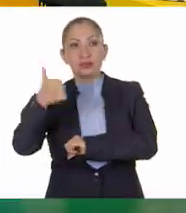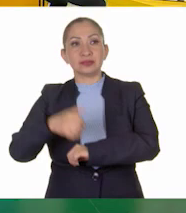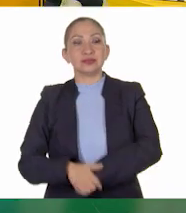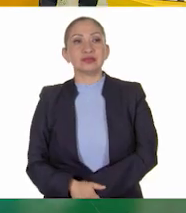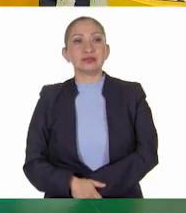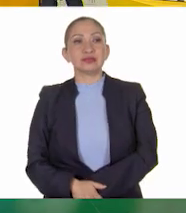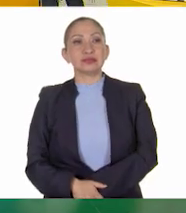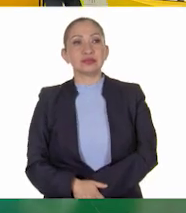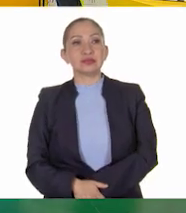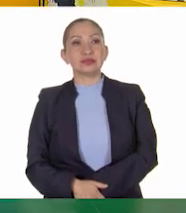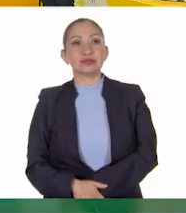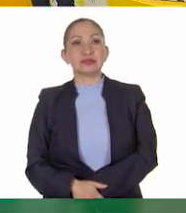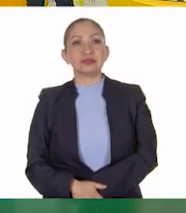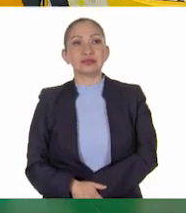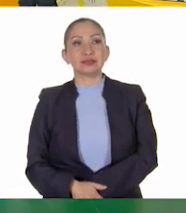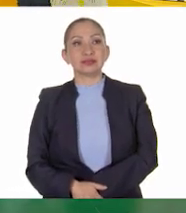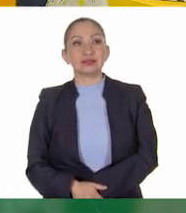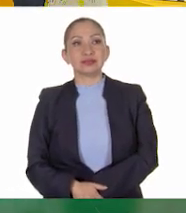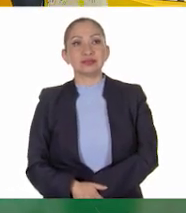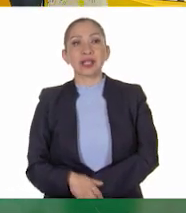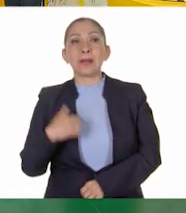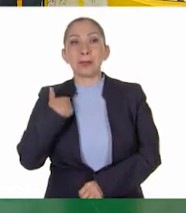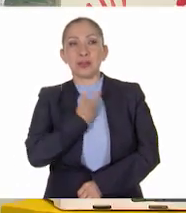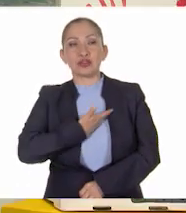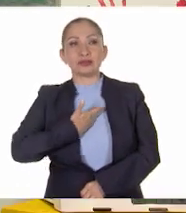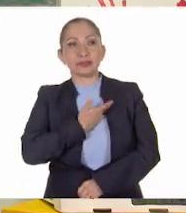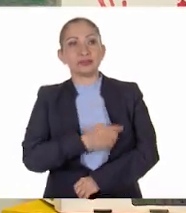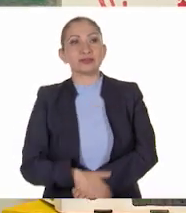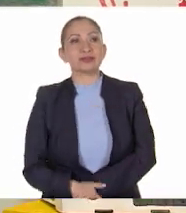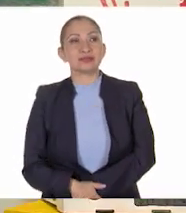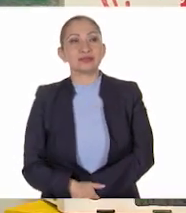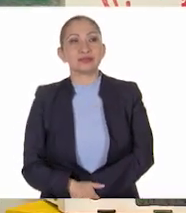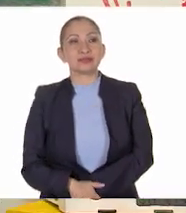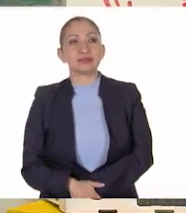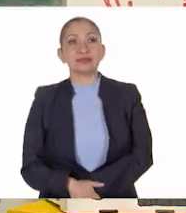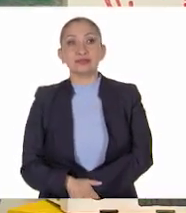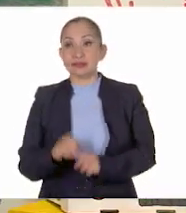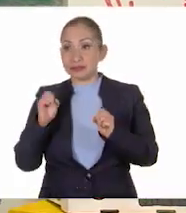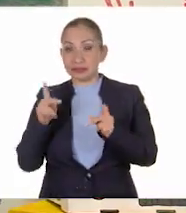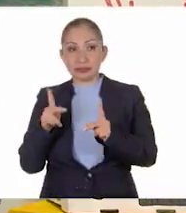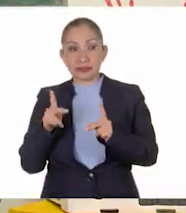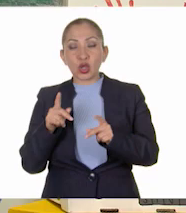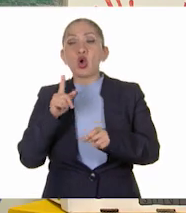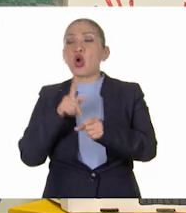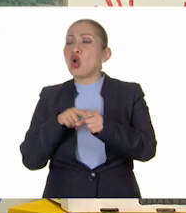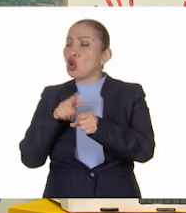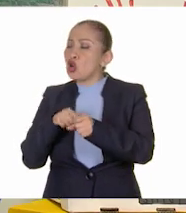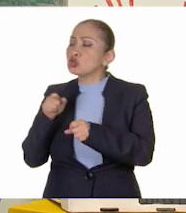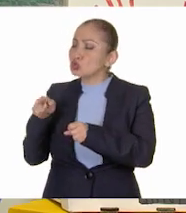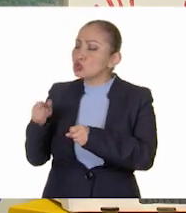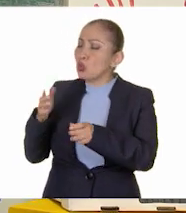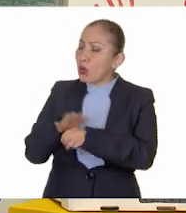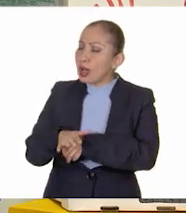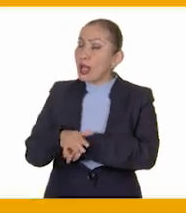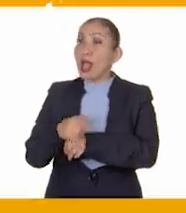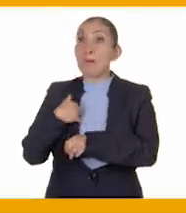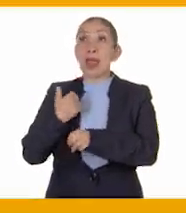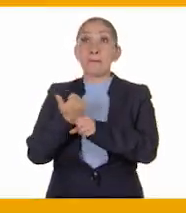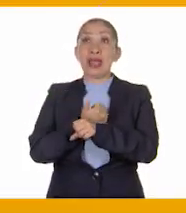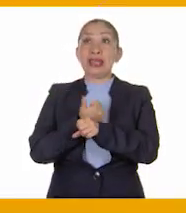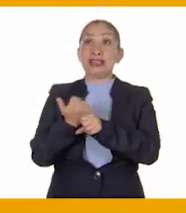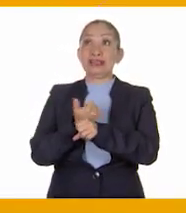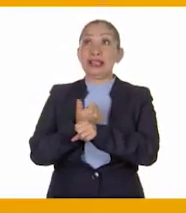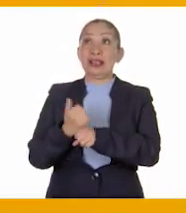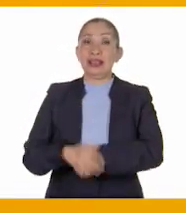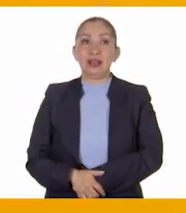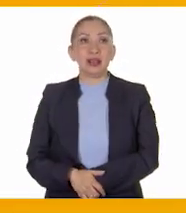acá. Ah, me gusta más esta. Sí. Ok. ¿Qué color te tocó, Panchito? Amarilla.